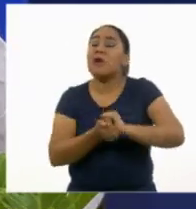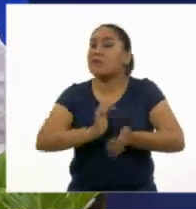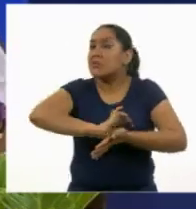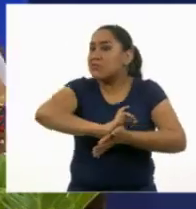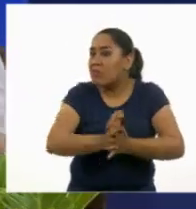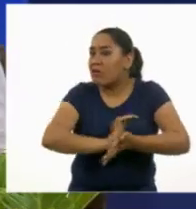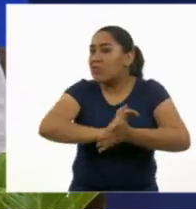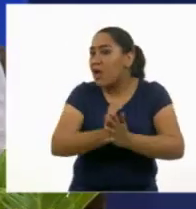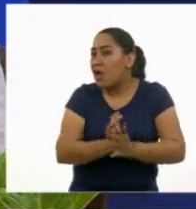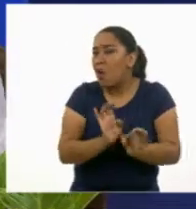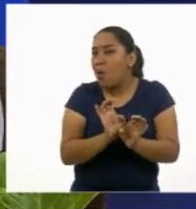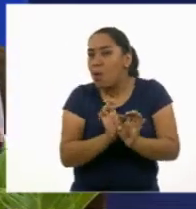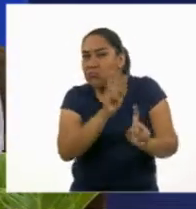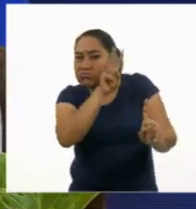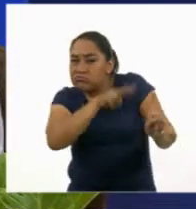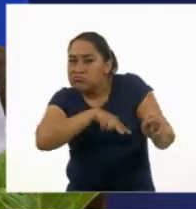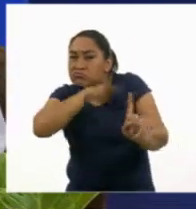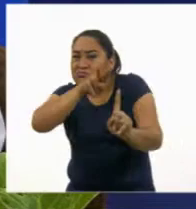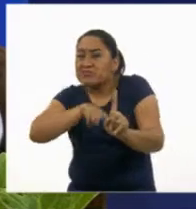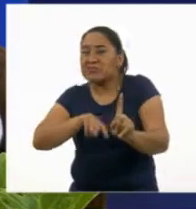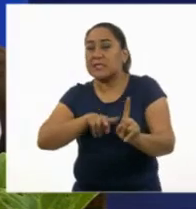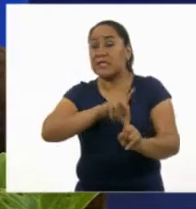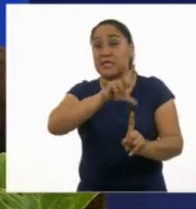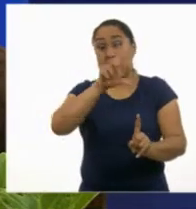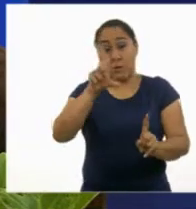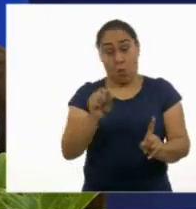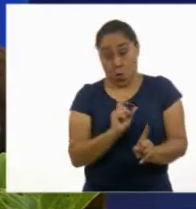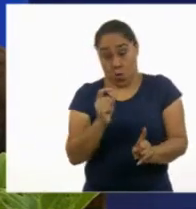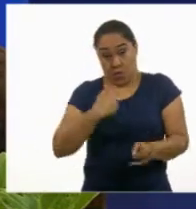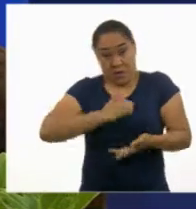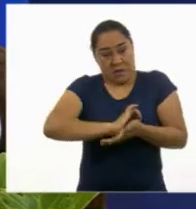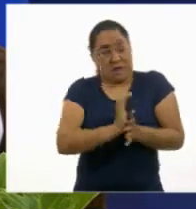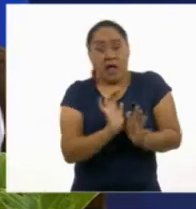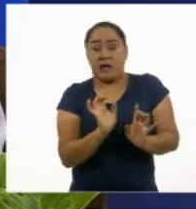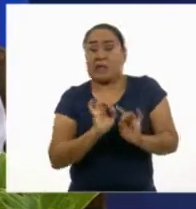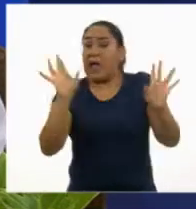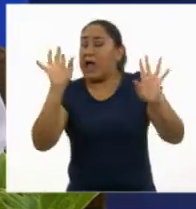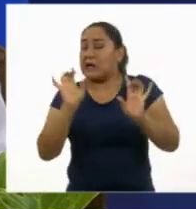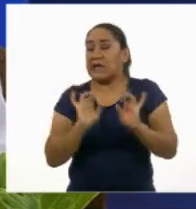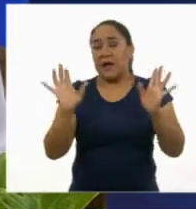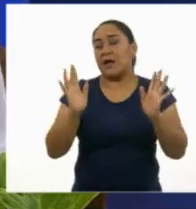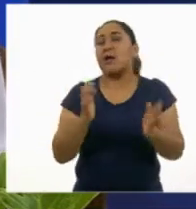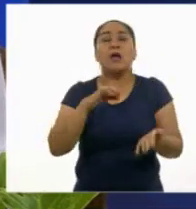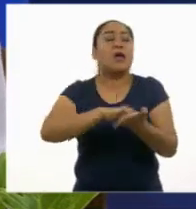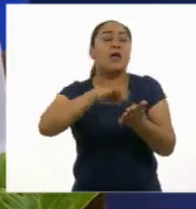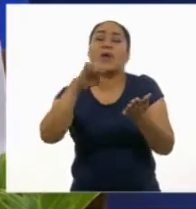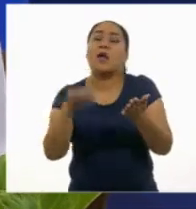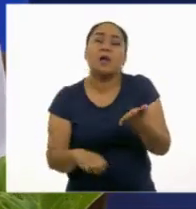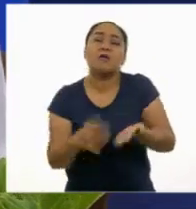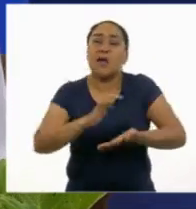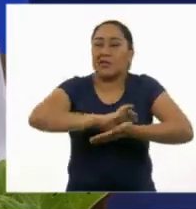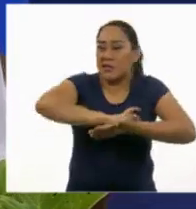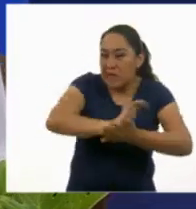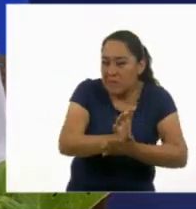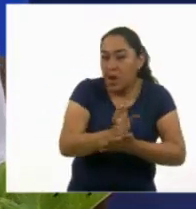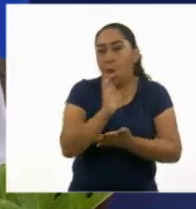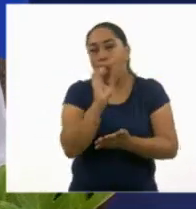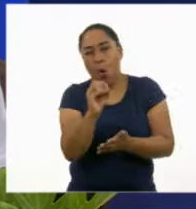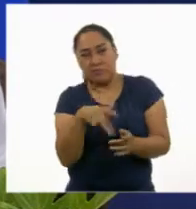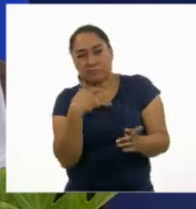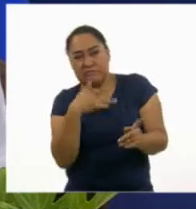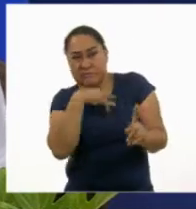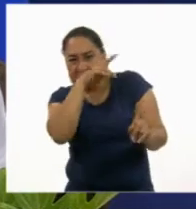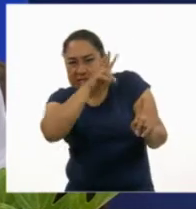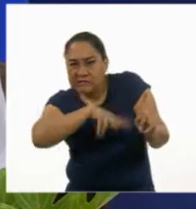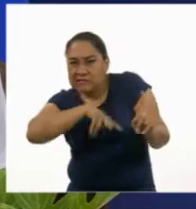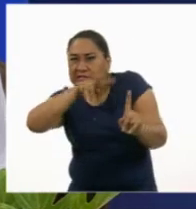Y al hacerlo, nos volvemos intolerantes. Un ejemplo de discriminación y estereotipo social es